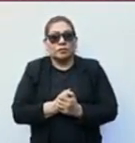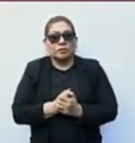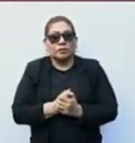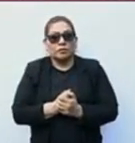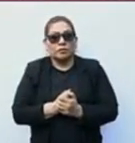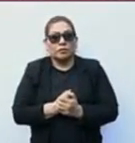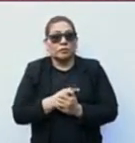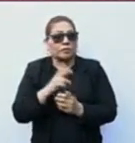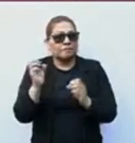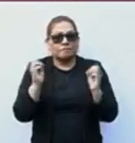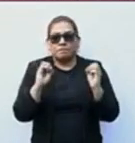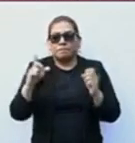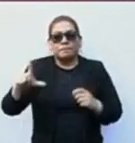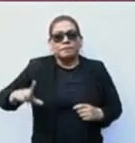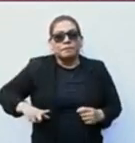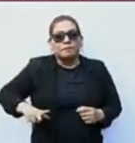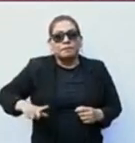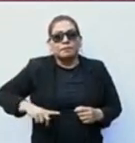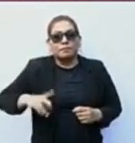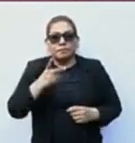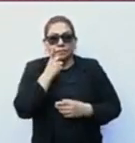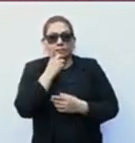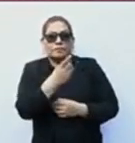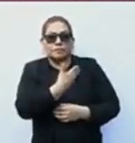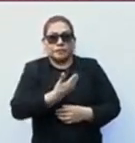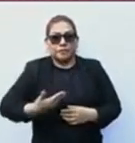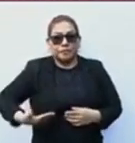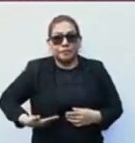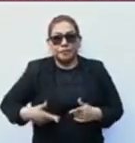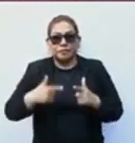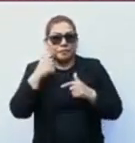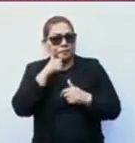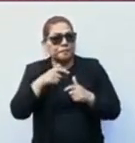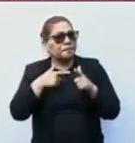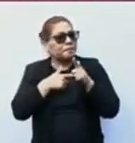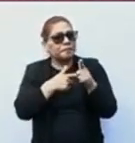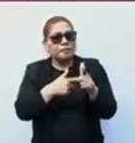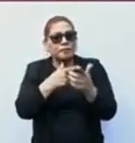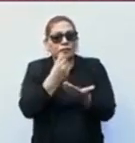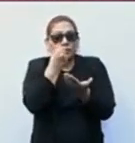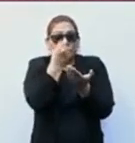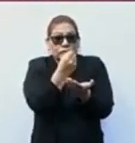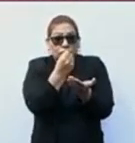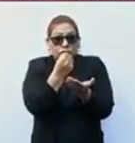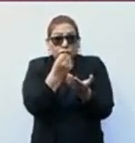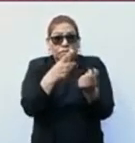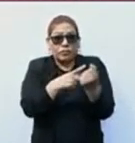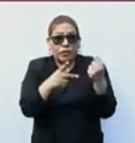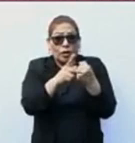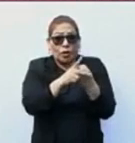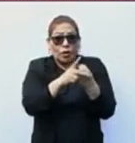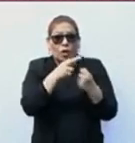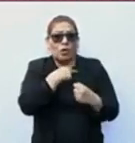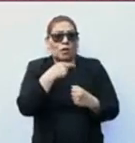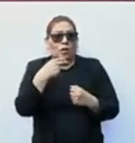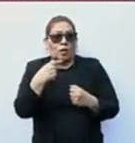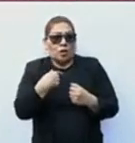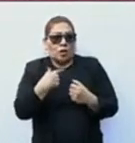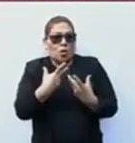son del gobierno, lo dice el presidente de manera permanente, los recursos son del pueblo, nosotros sólo somos